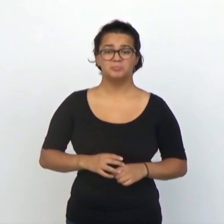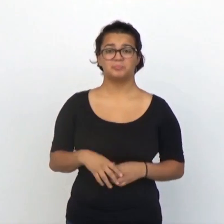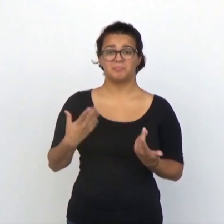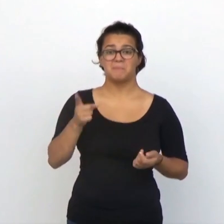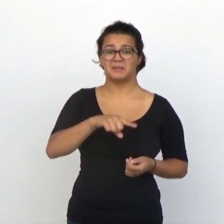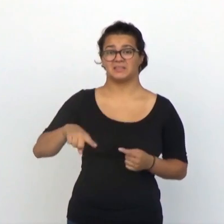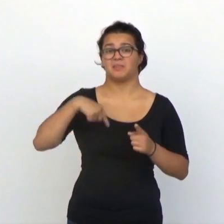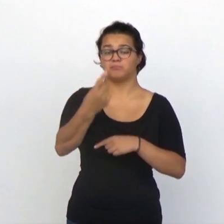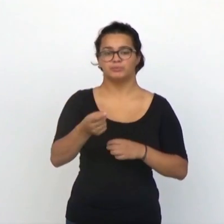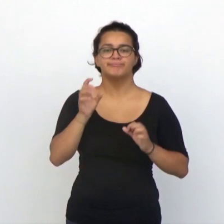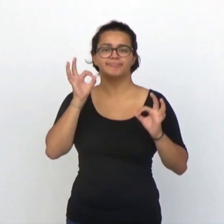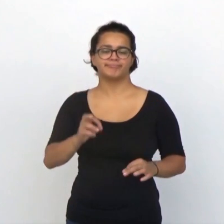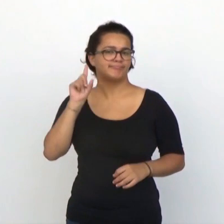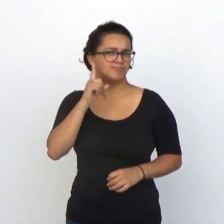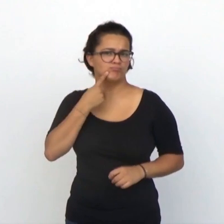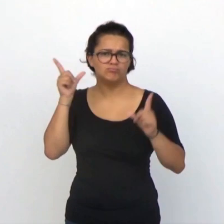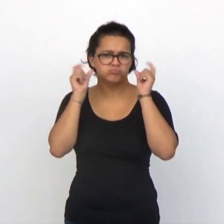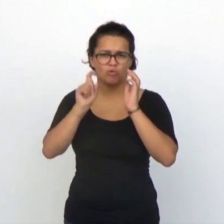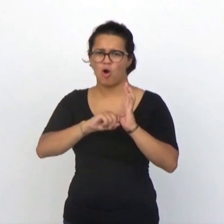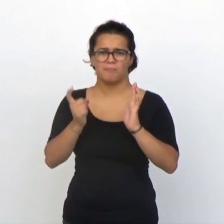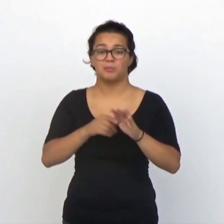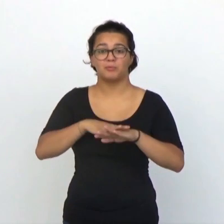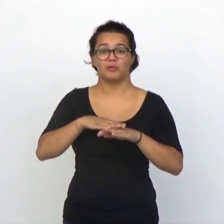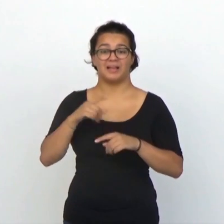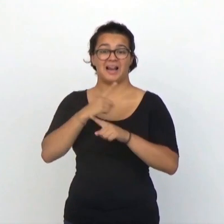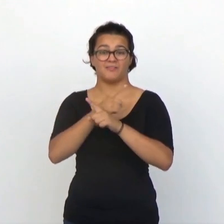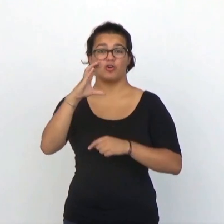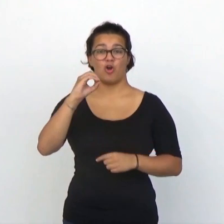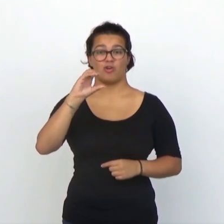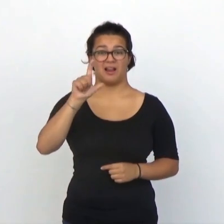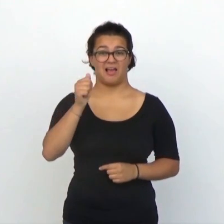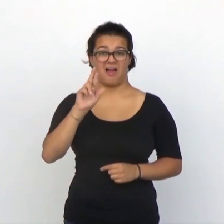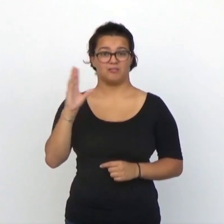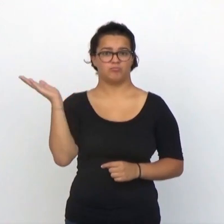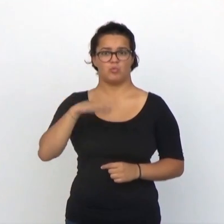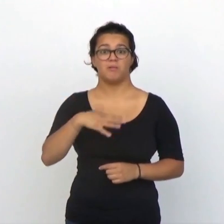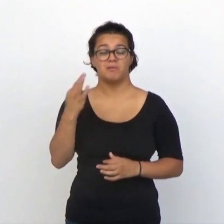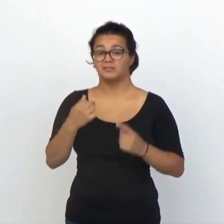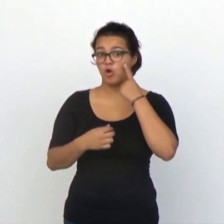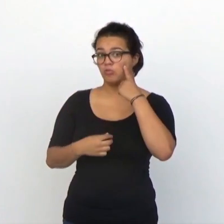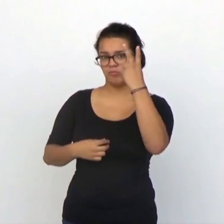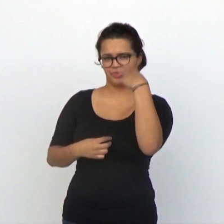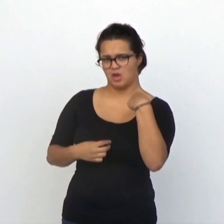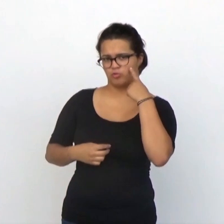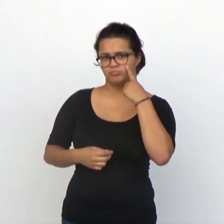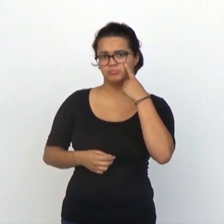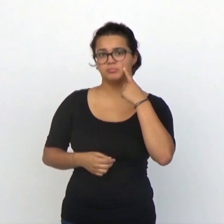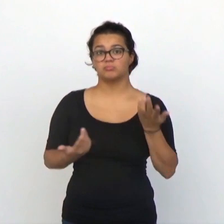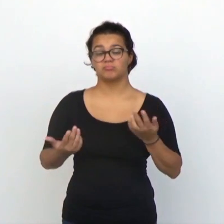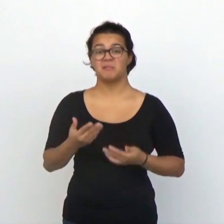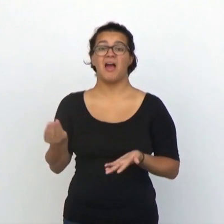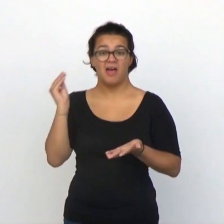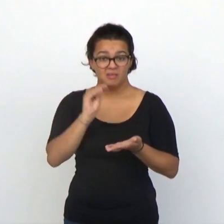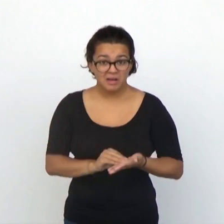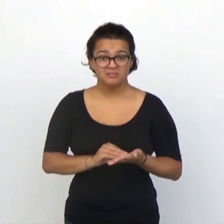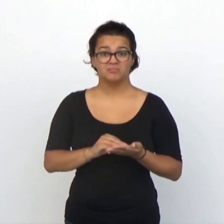y unos meses después se comprobó que era totalmente sordo porque carecía de nervios cocleares y además era ciego del ojo izquierdo y